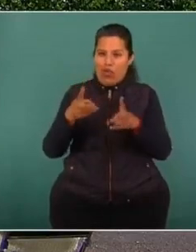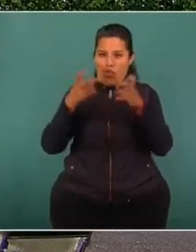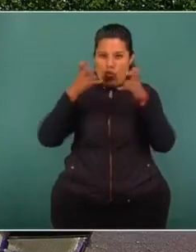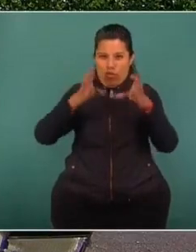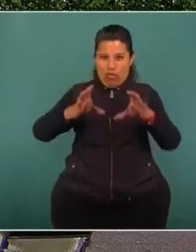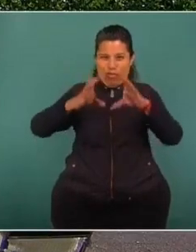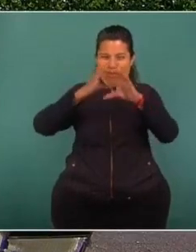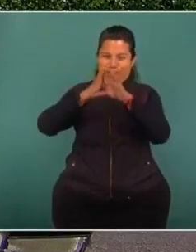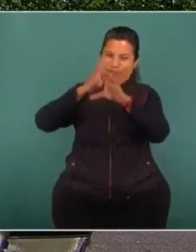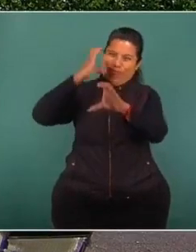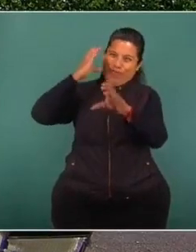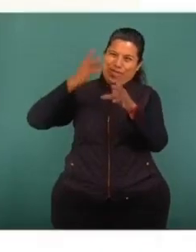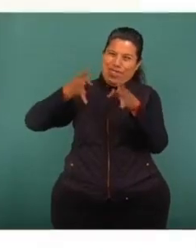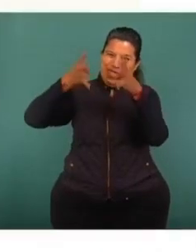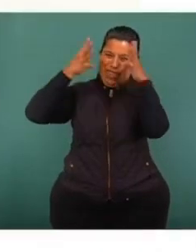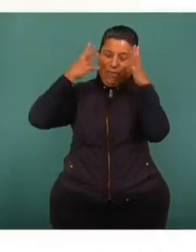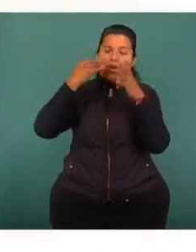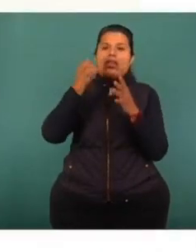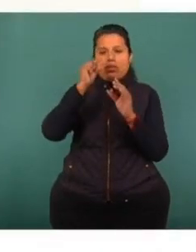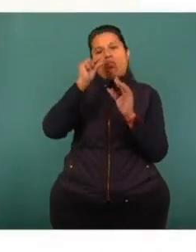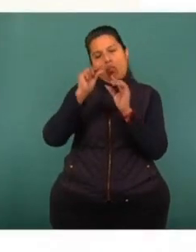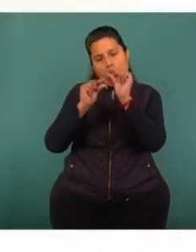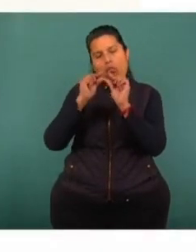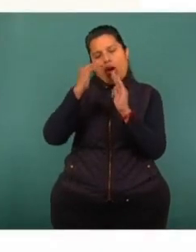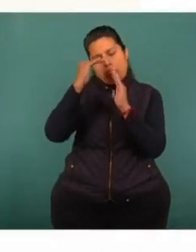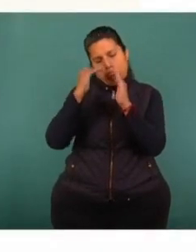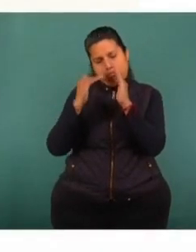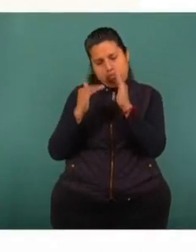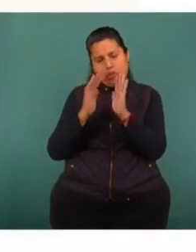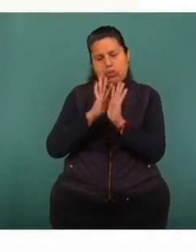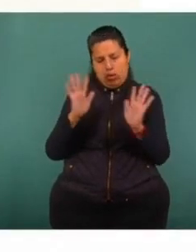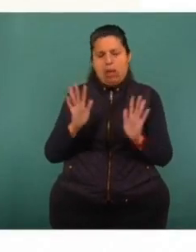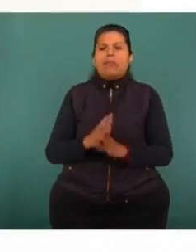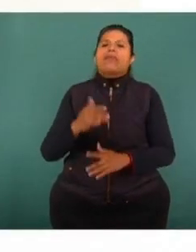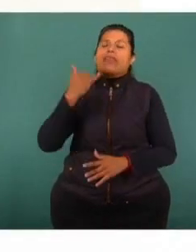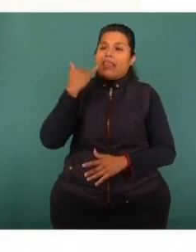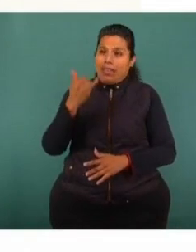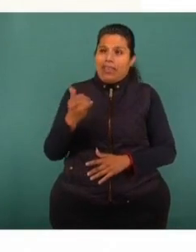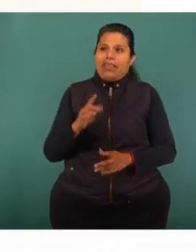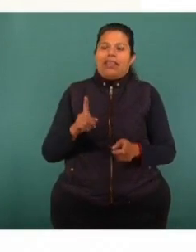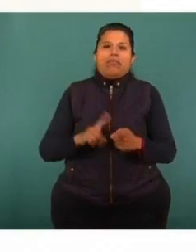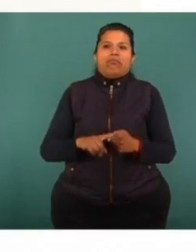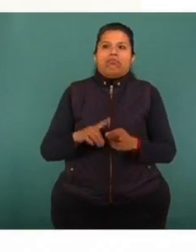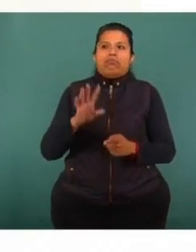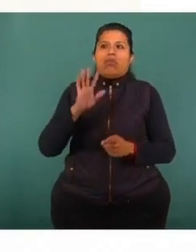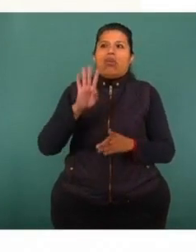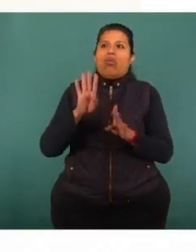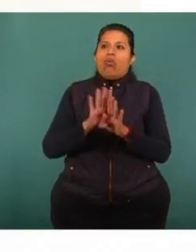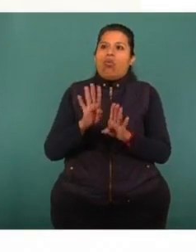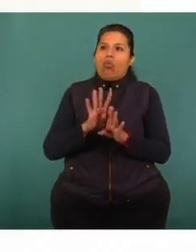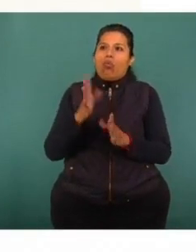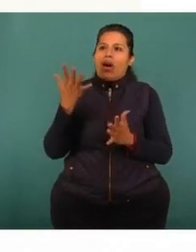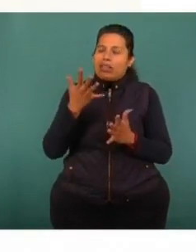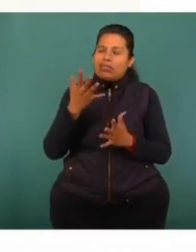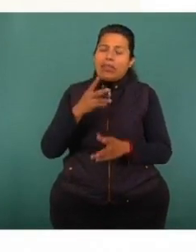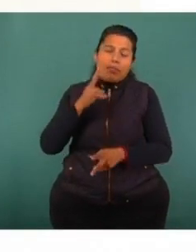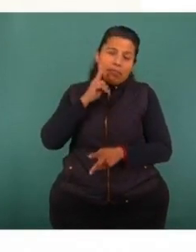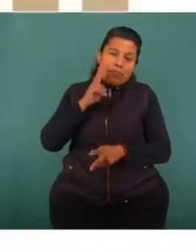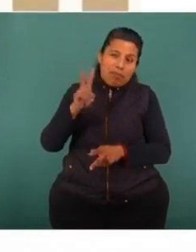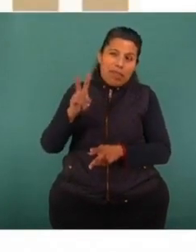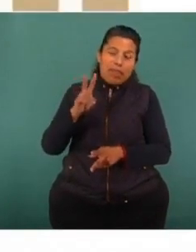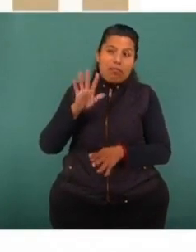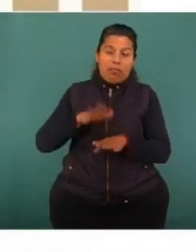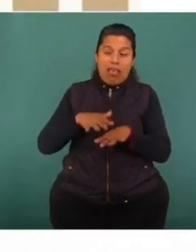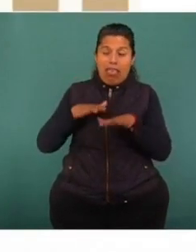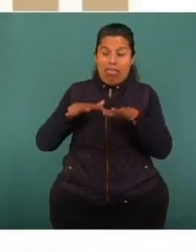tiene una tendencia a la baja. En lo que se refiere a total de delitos de impacto, a la fecha lleva